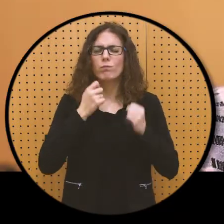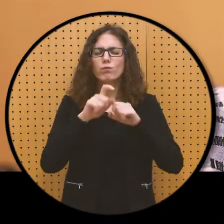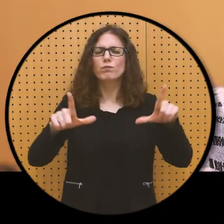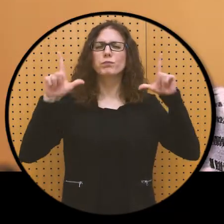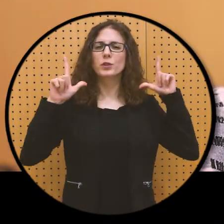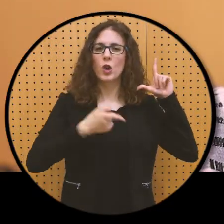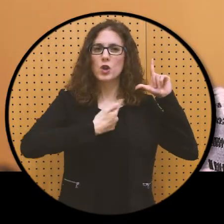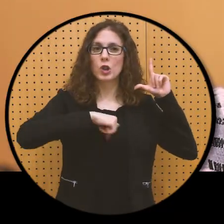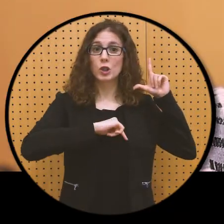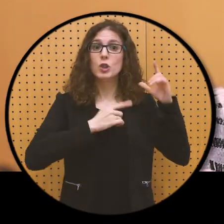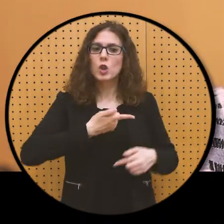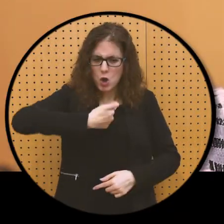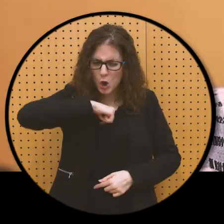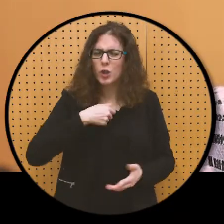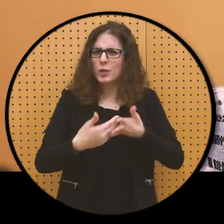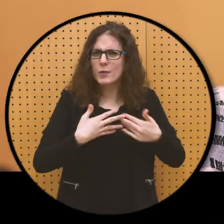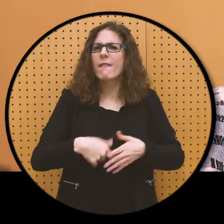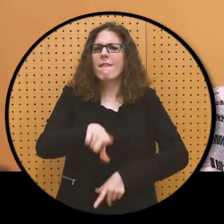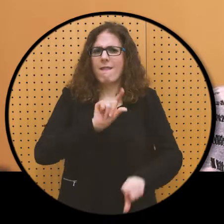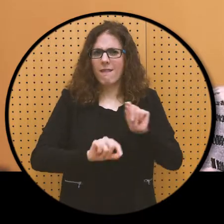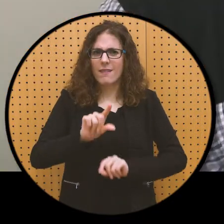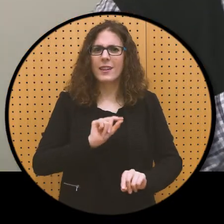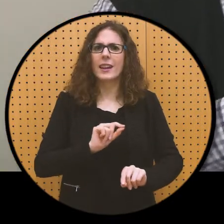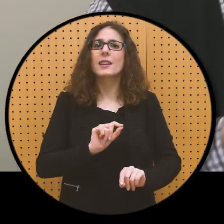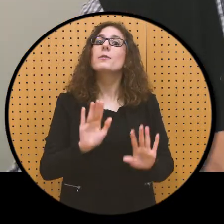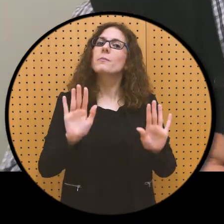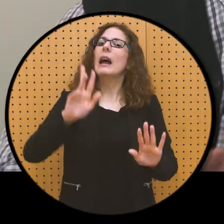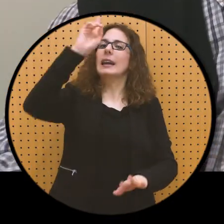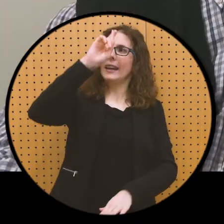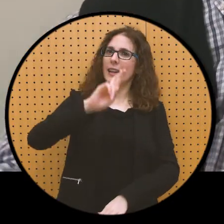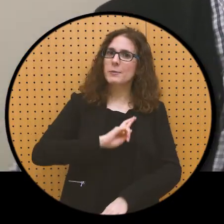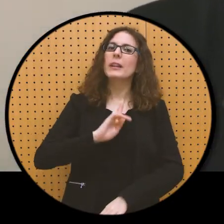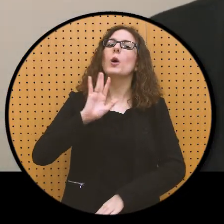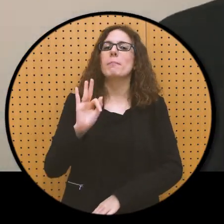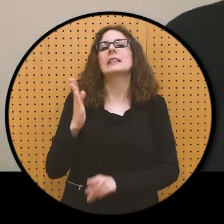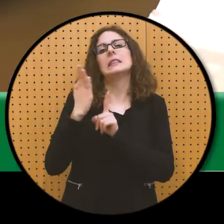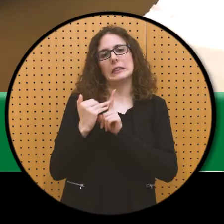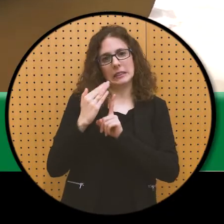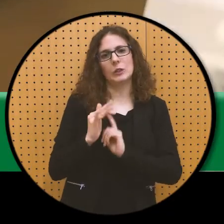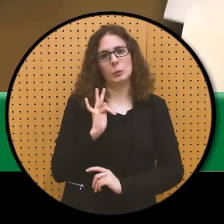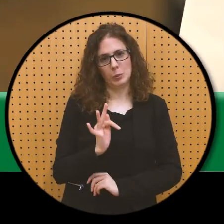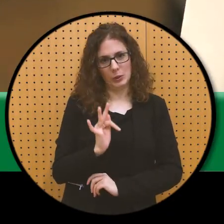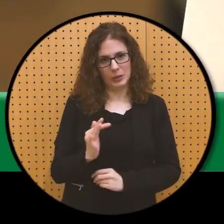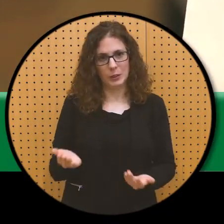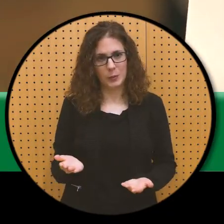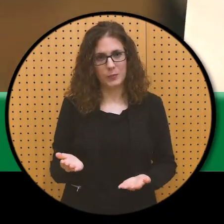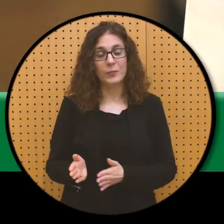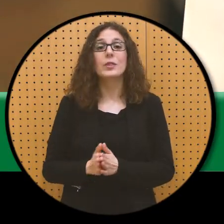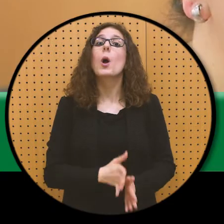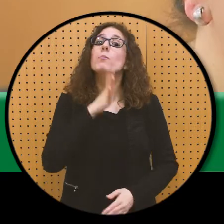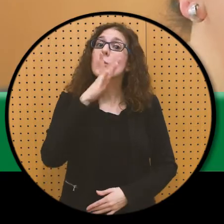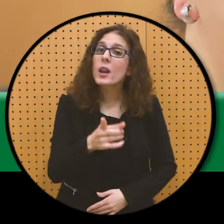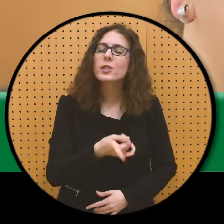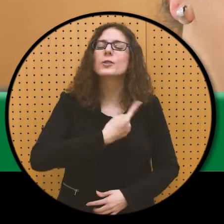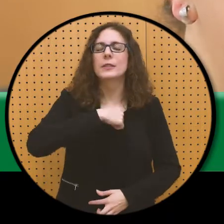tomemos nuestras propias decisiones con respeto y con buen trato. Horregatik, pensatzen dugu,